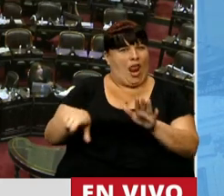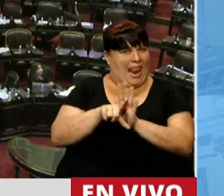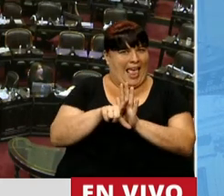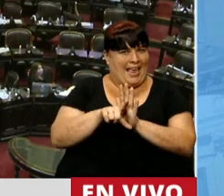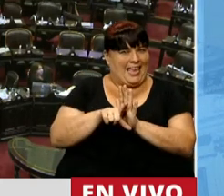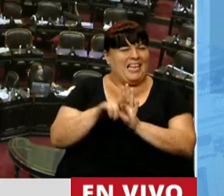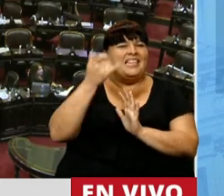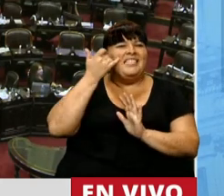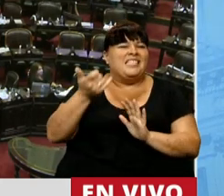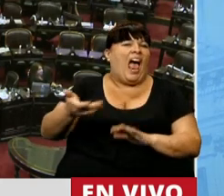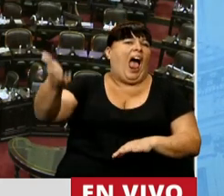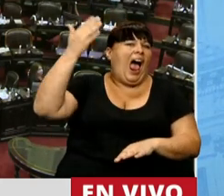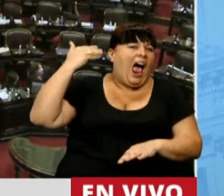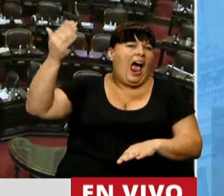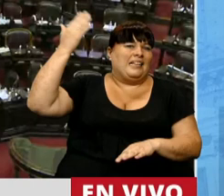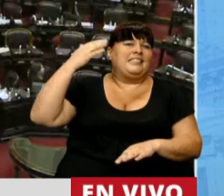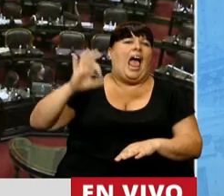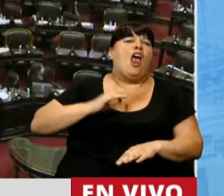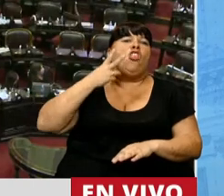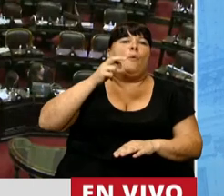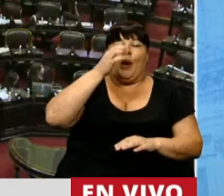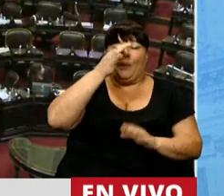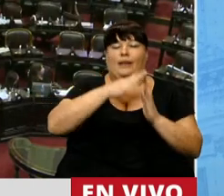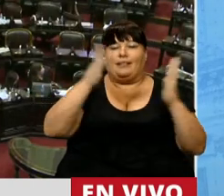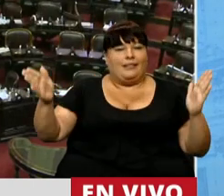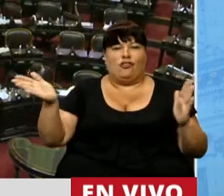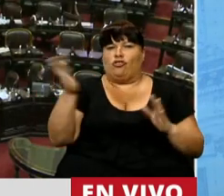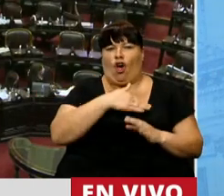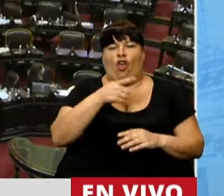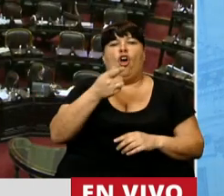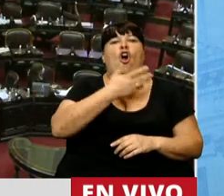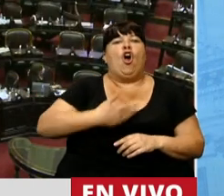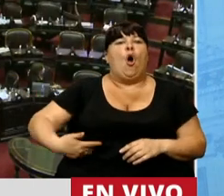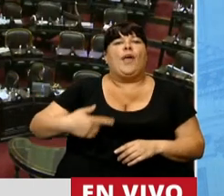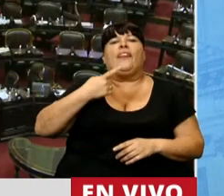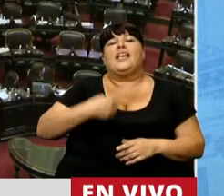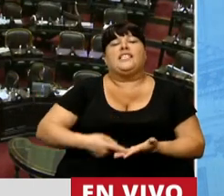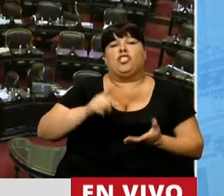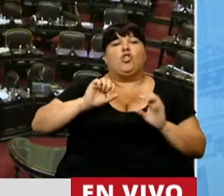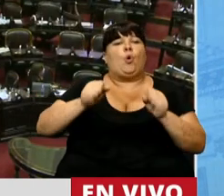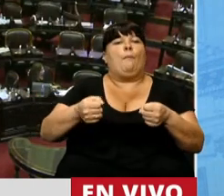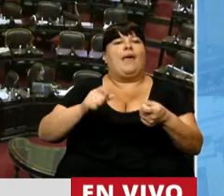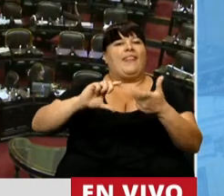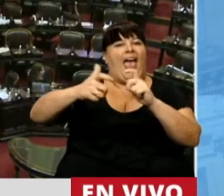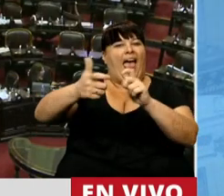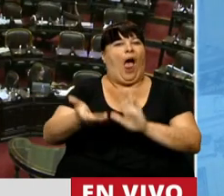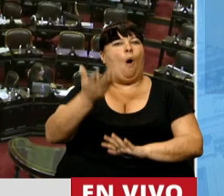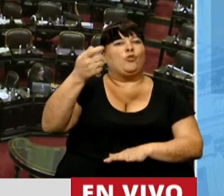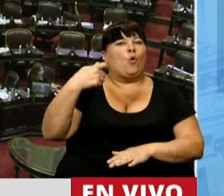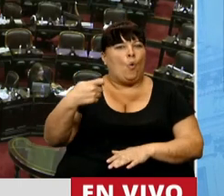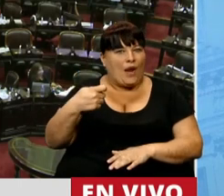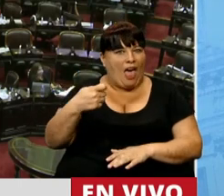La se dio durante todo el 2020, cuando el gobierno decidió suspender la movilidad jubilatoria